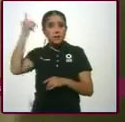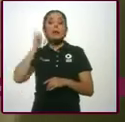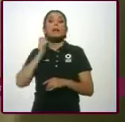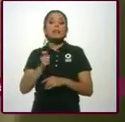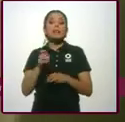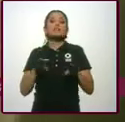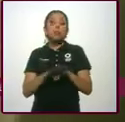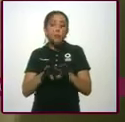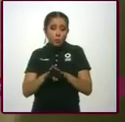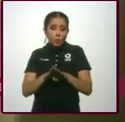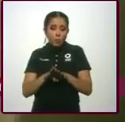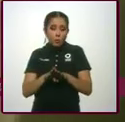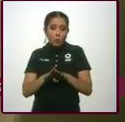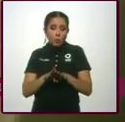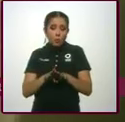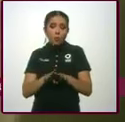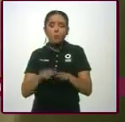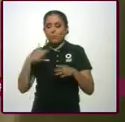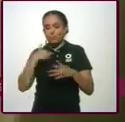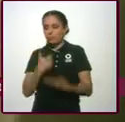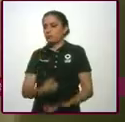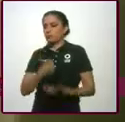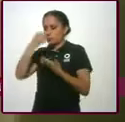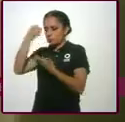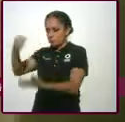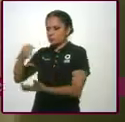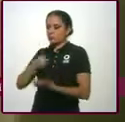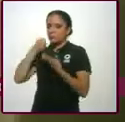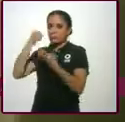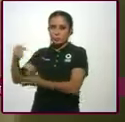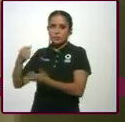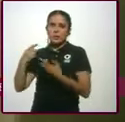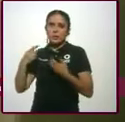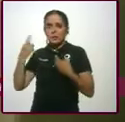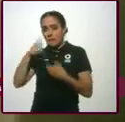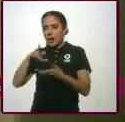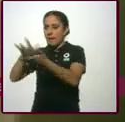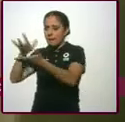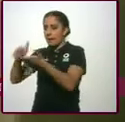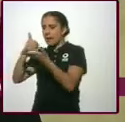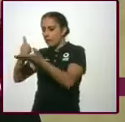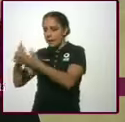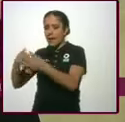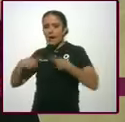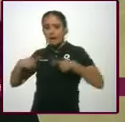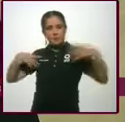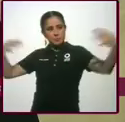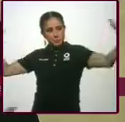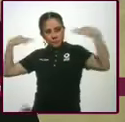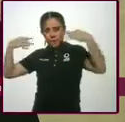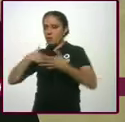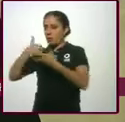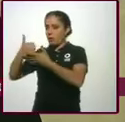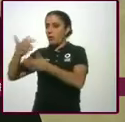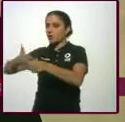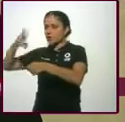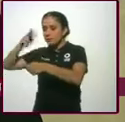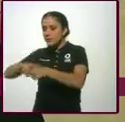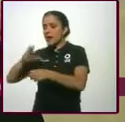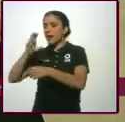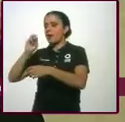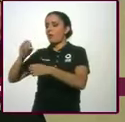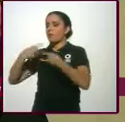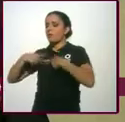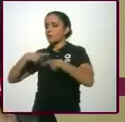la entrega a la asistencia pública. Sí, la vea. Claro, esos 28 y 22 millones a los que das referencia